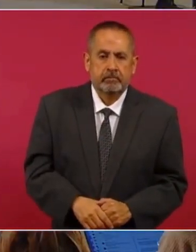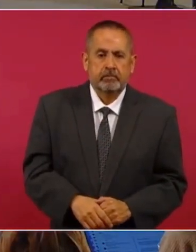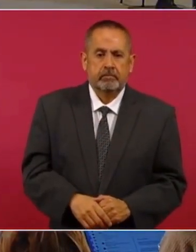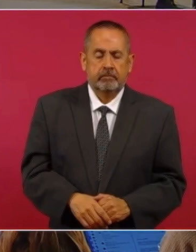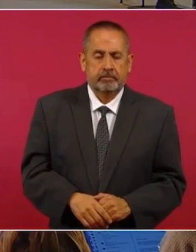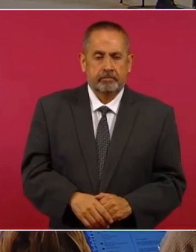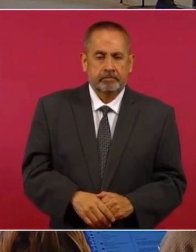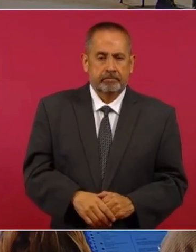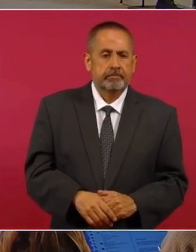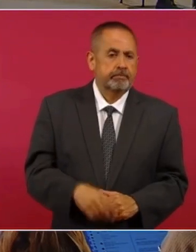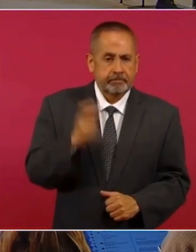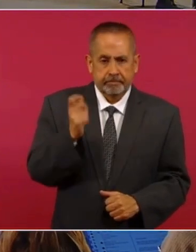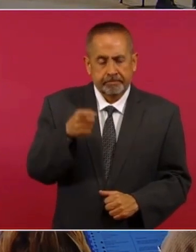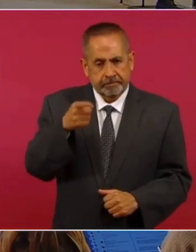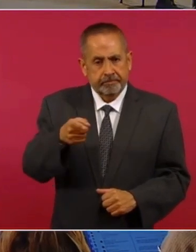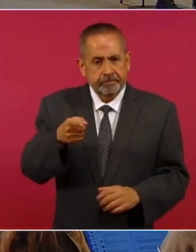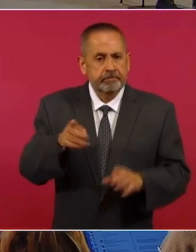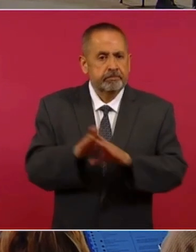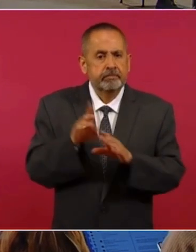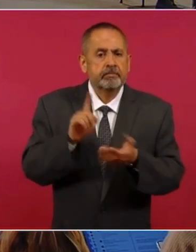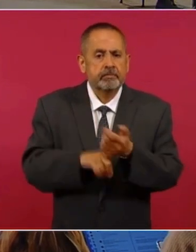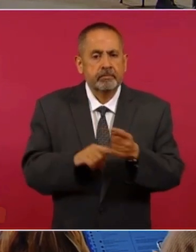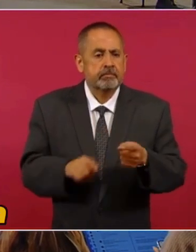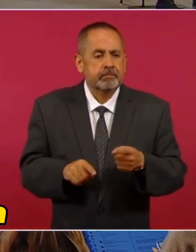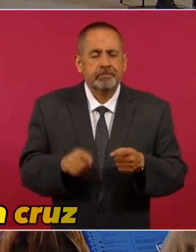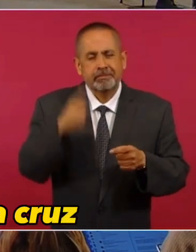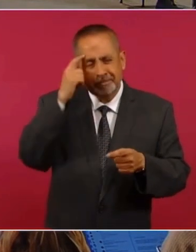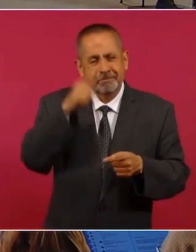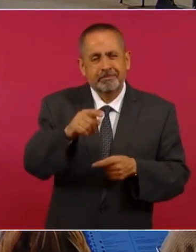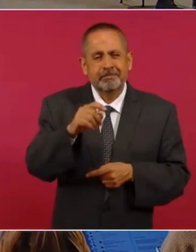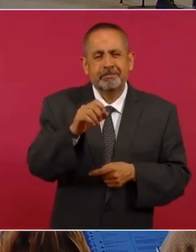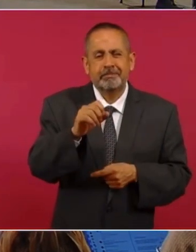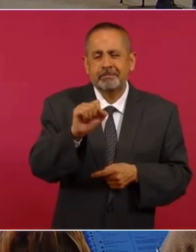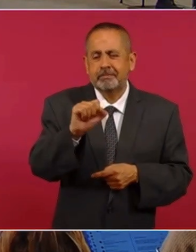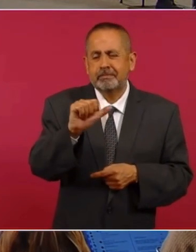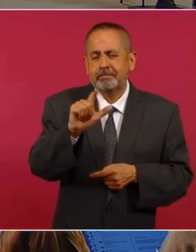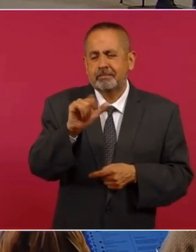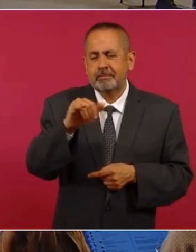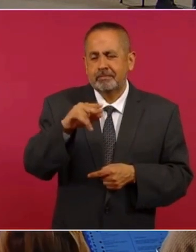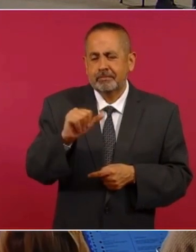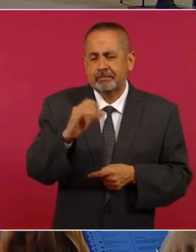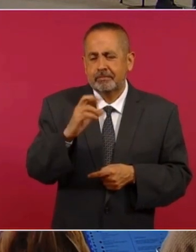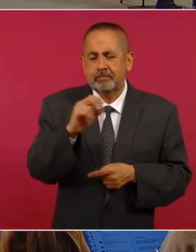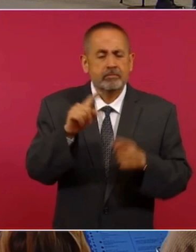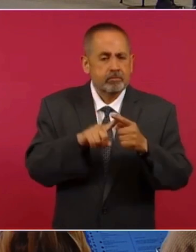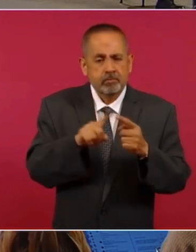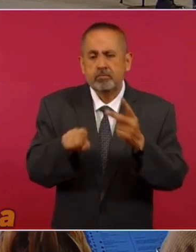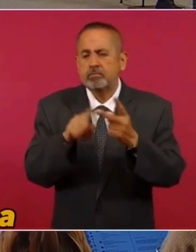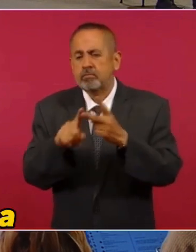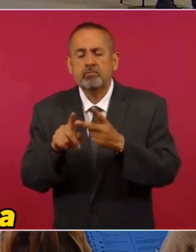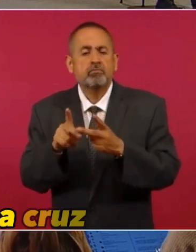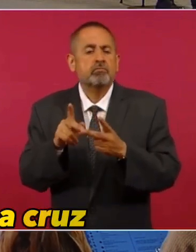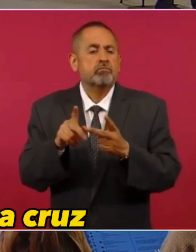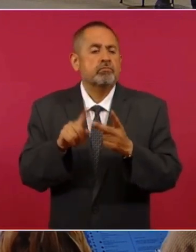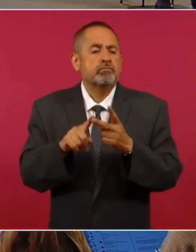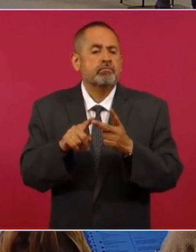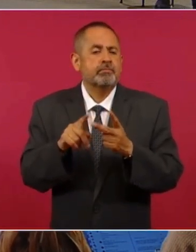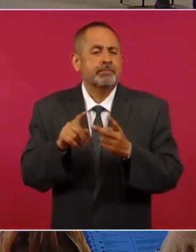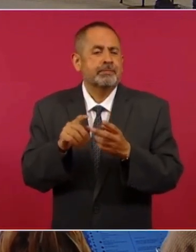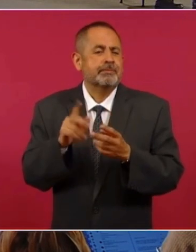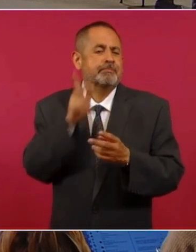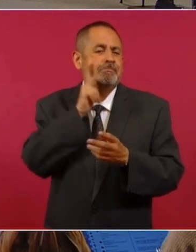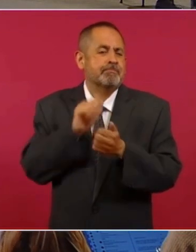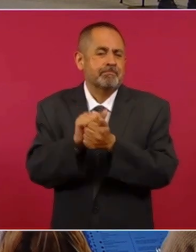tiene que ver con la coquizadora de Salina Cruz la modernización de la refinería de Salina Cruz